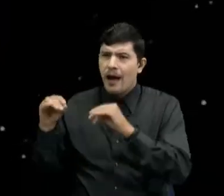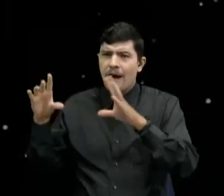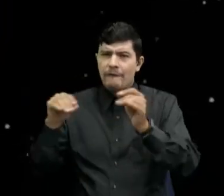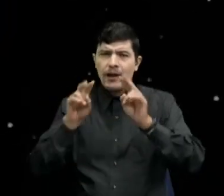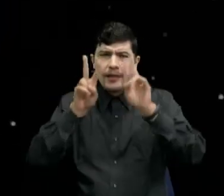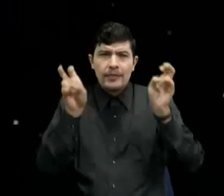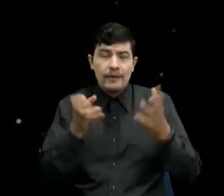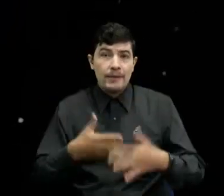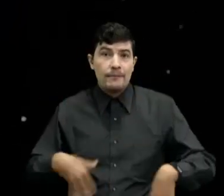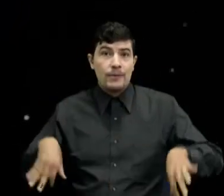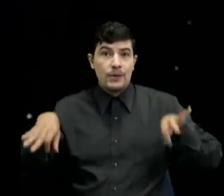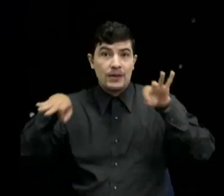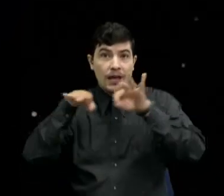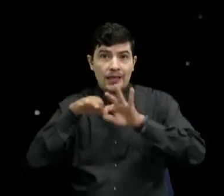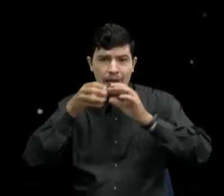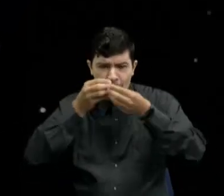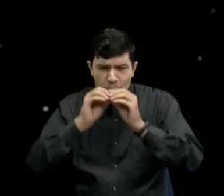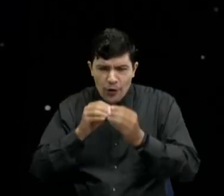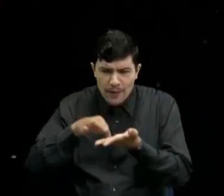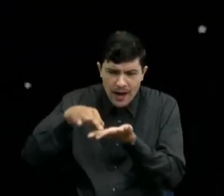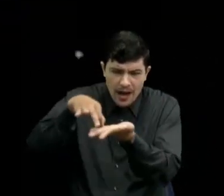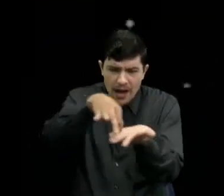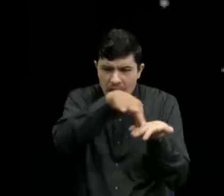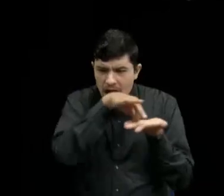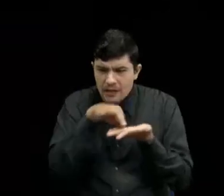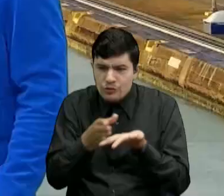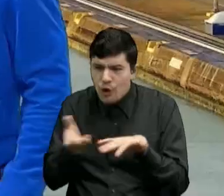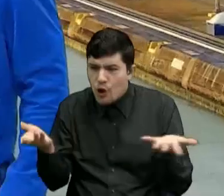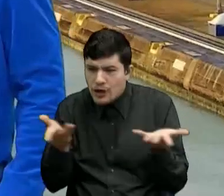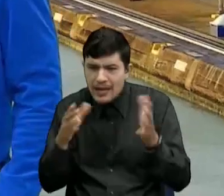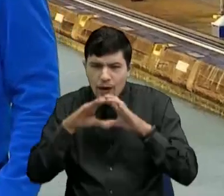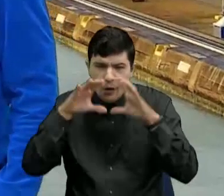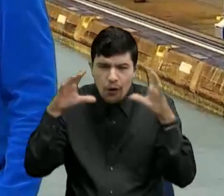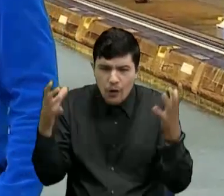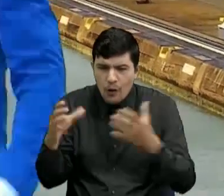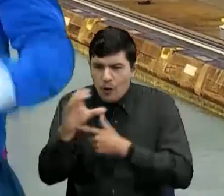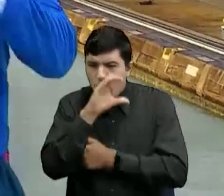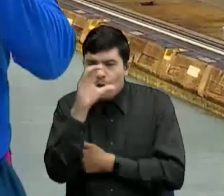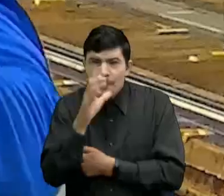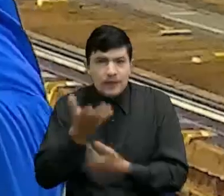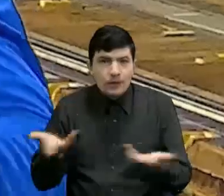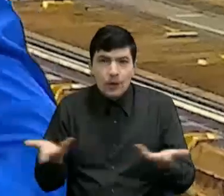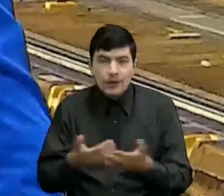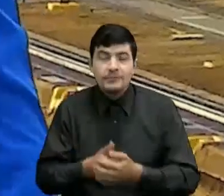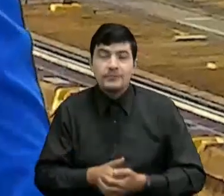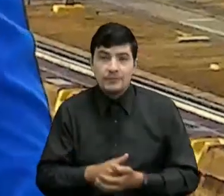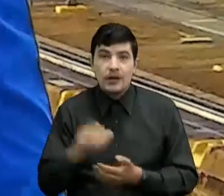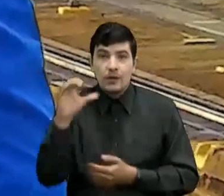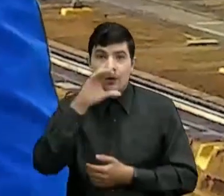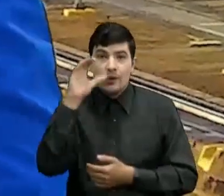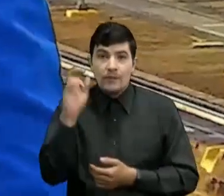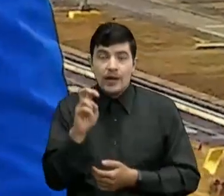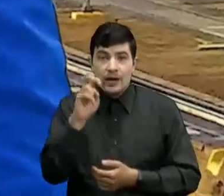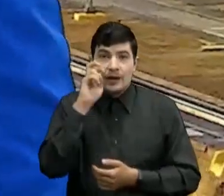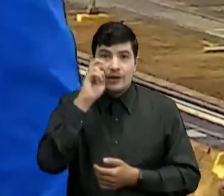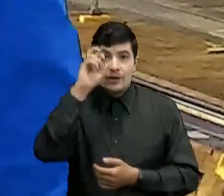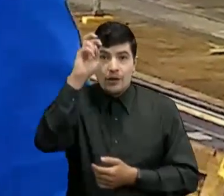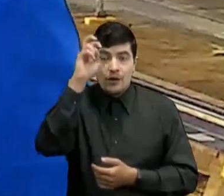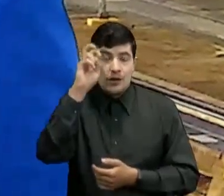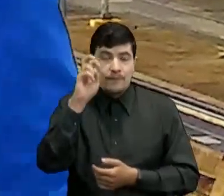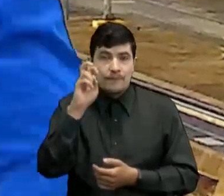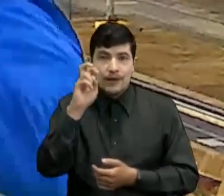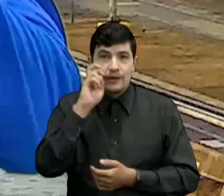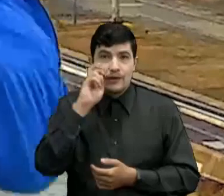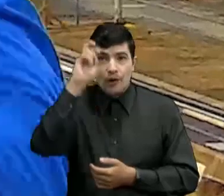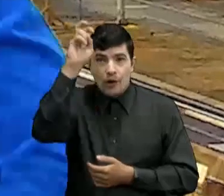importante La posición geográfica De Colombia Claro que sí Colombia está situada Al noroccidente De Sudamérica Y